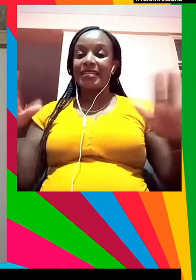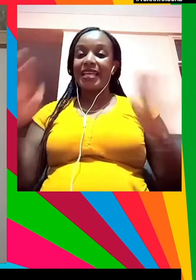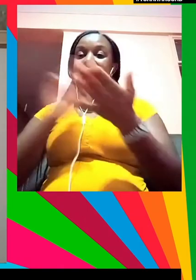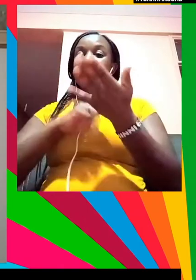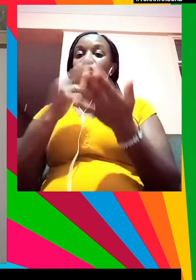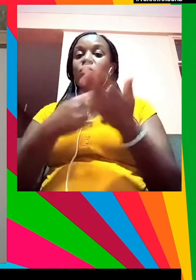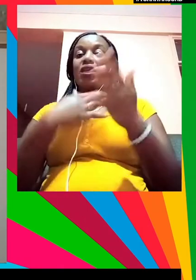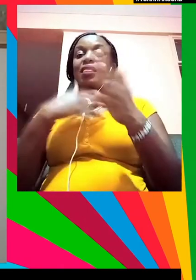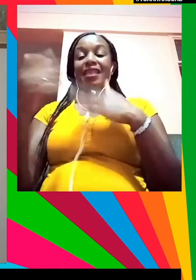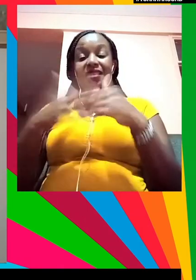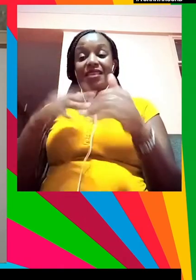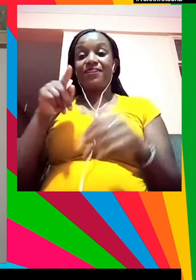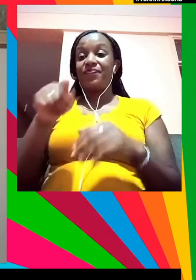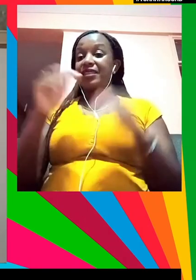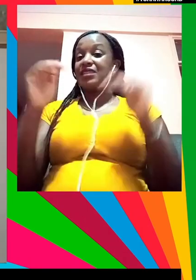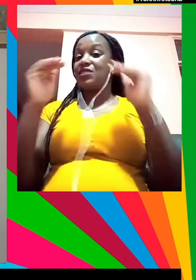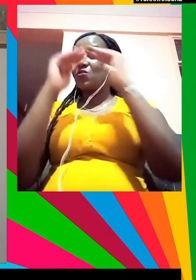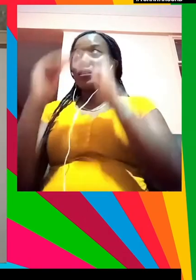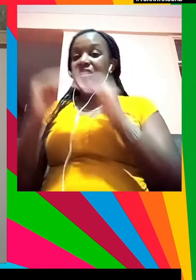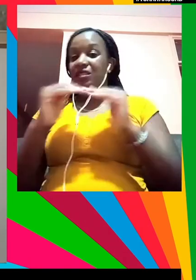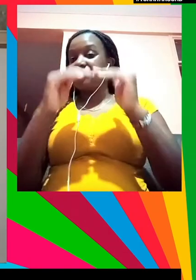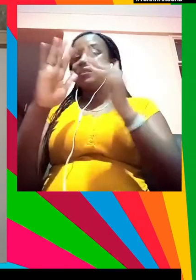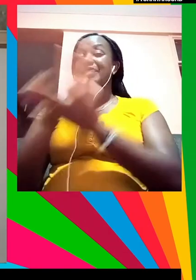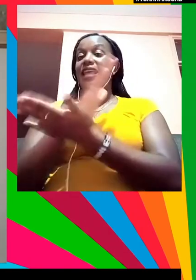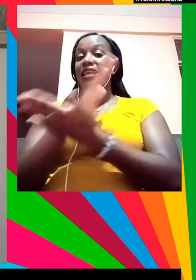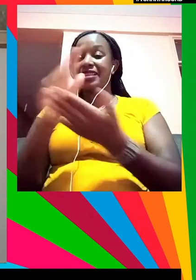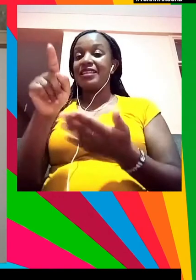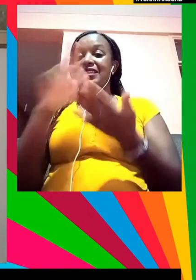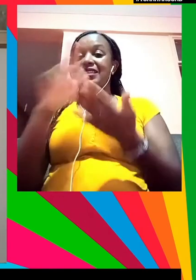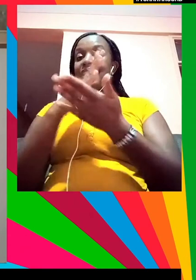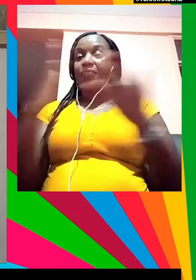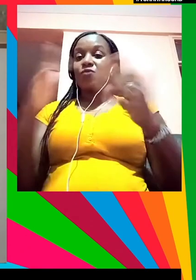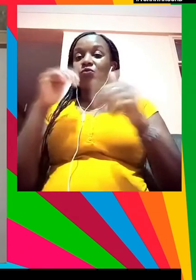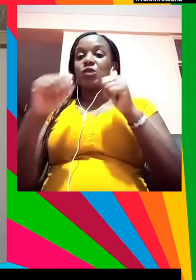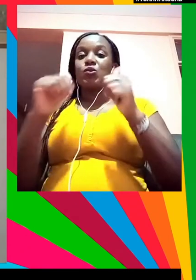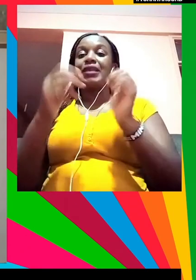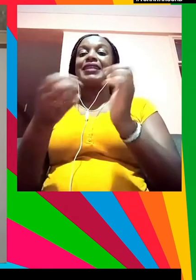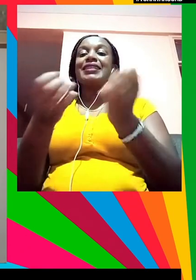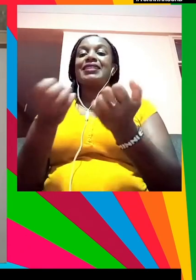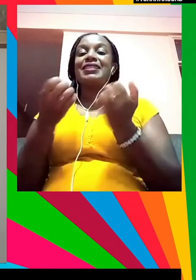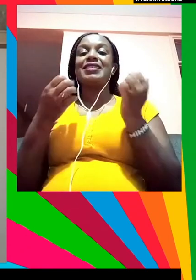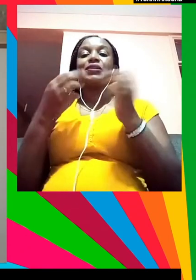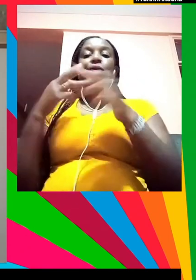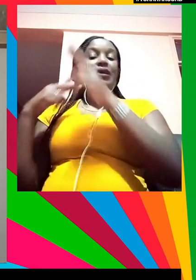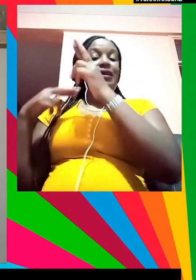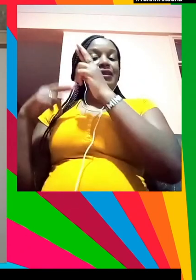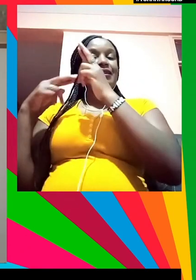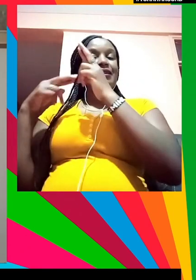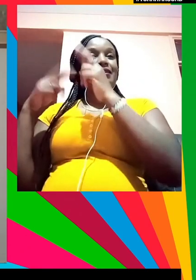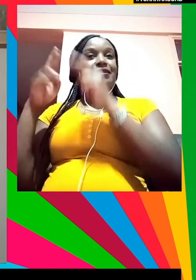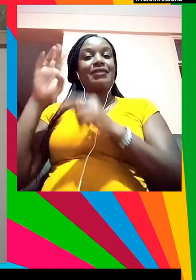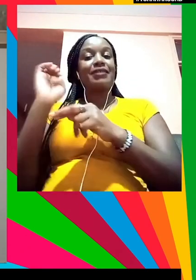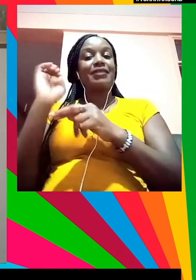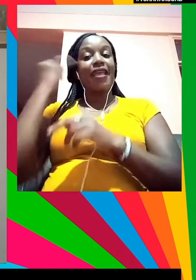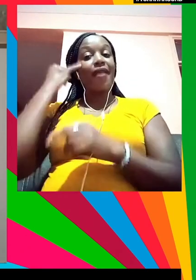Y si eso se distribuye de forma equitativa, es algo que hemos de reimaginar y hemos de reconocer que todos vamos a estar mucho